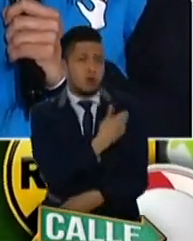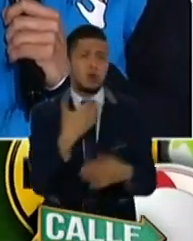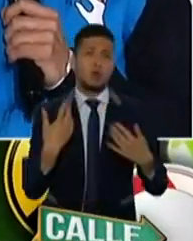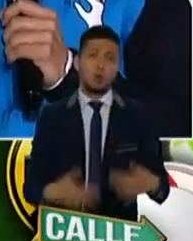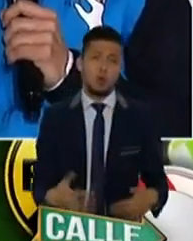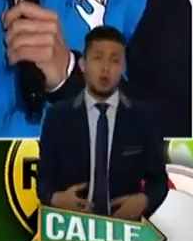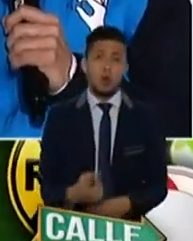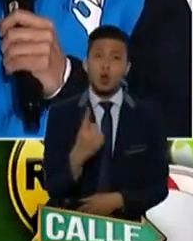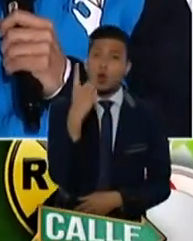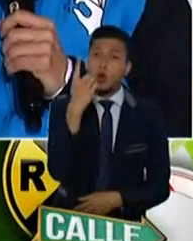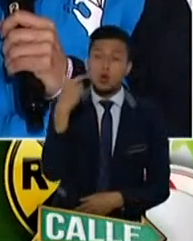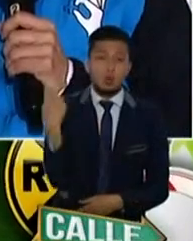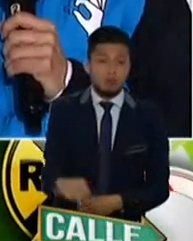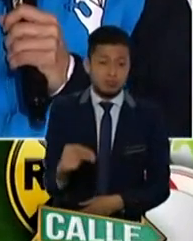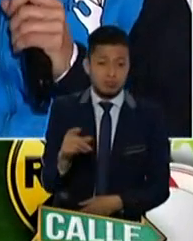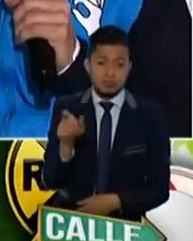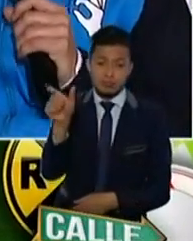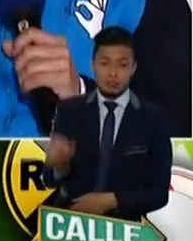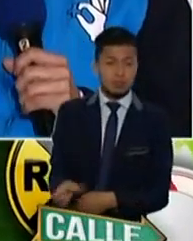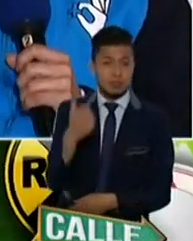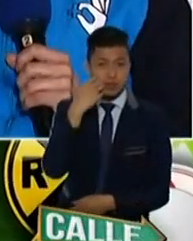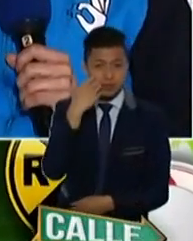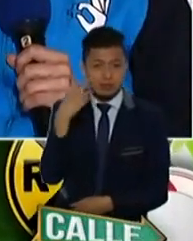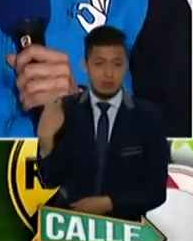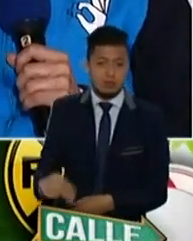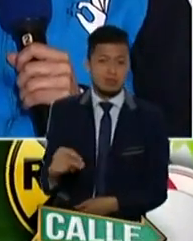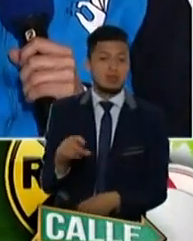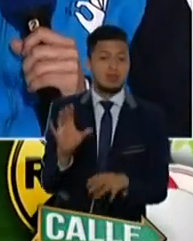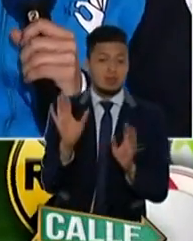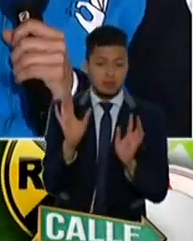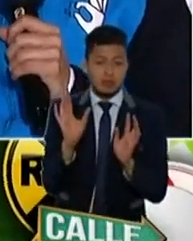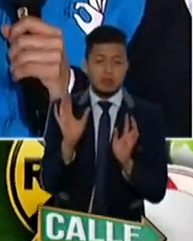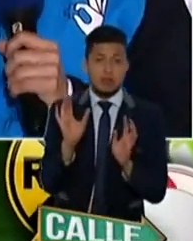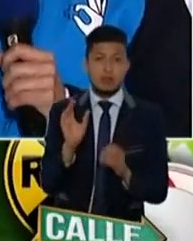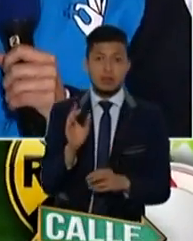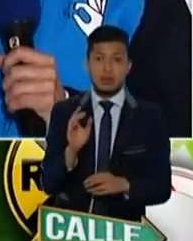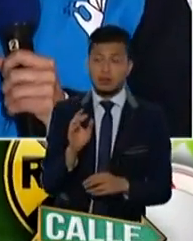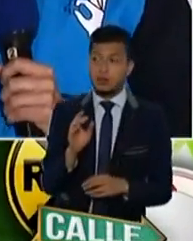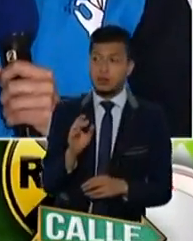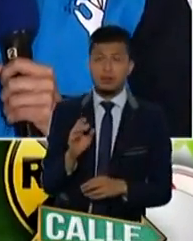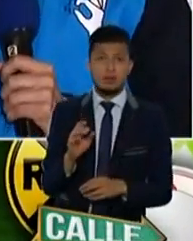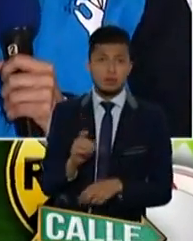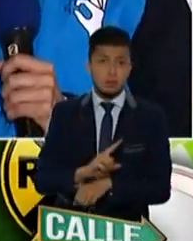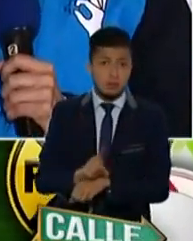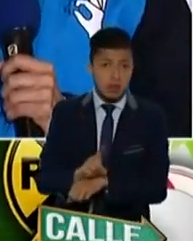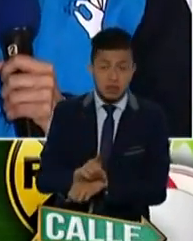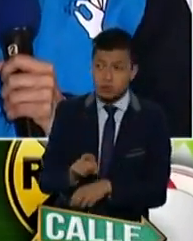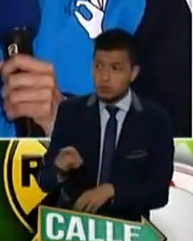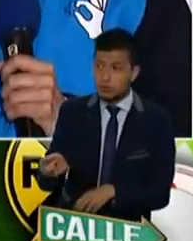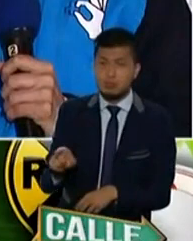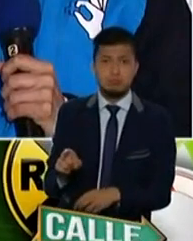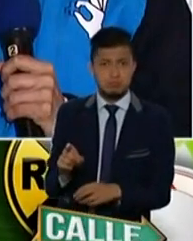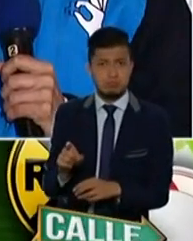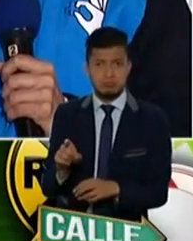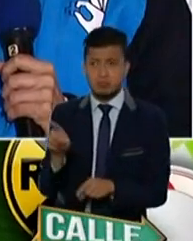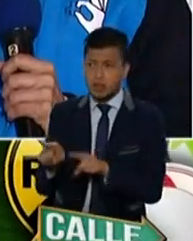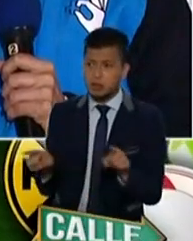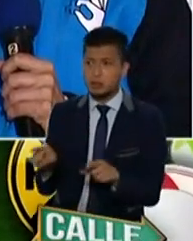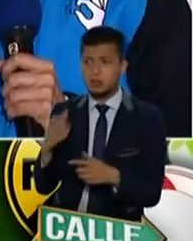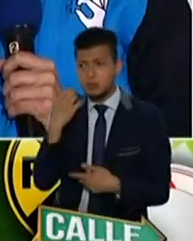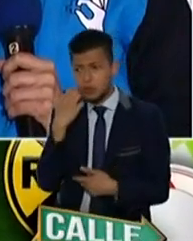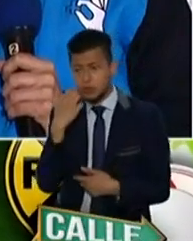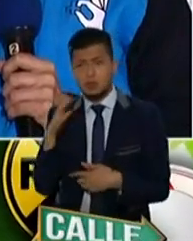solamente un evento de los menores, pacientes requirió de un rash, requirió de observación de unos minutos, se dio de alta, sin complicación.